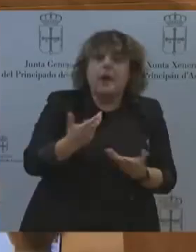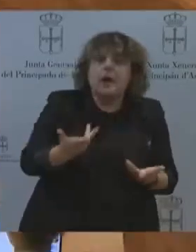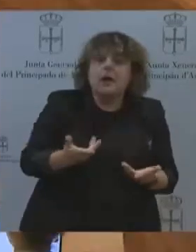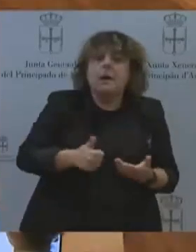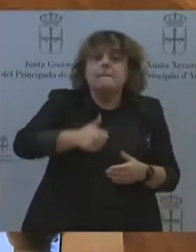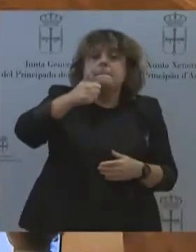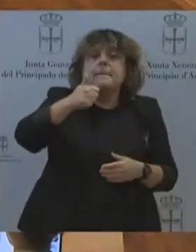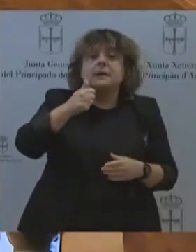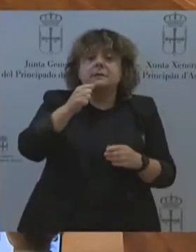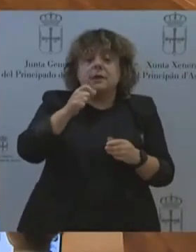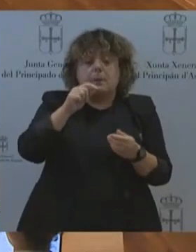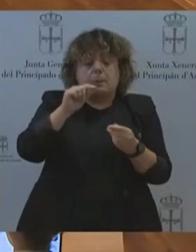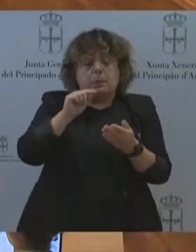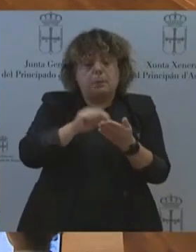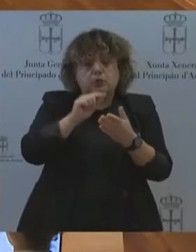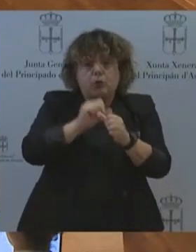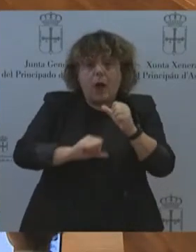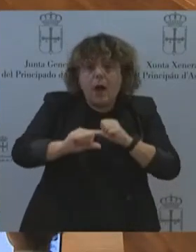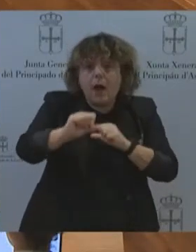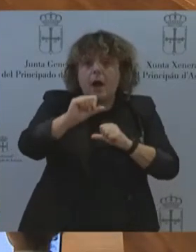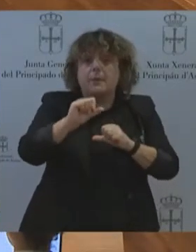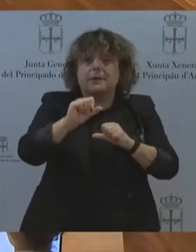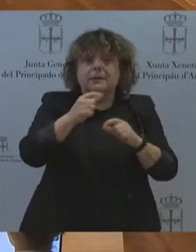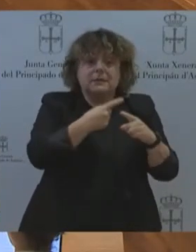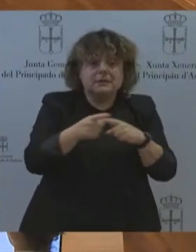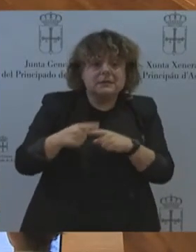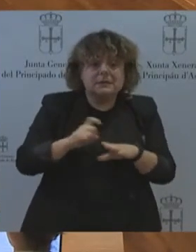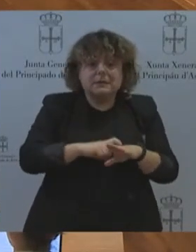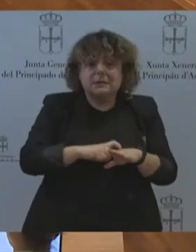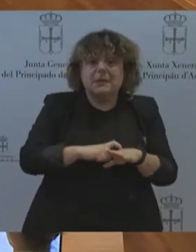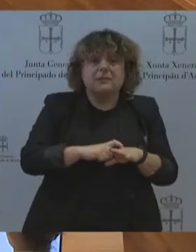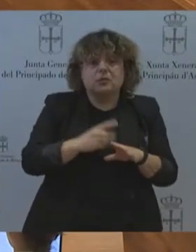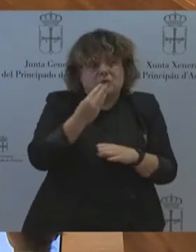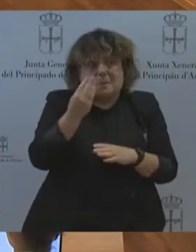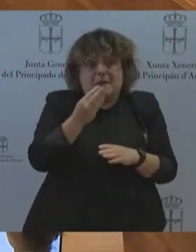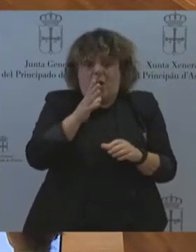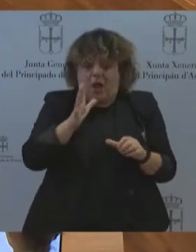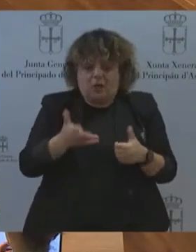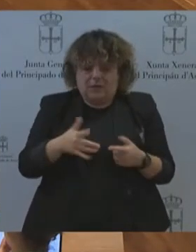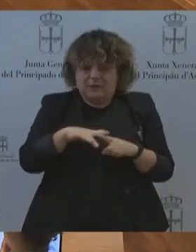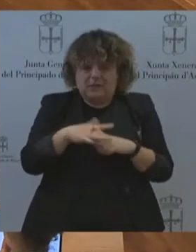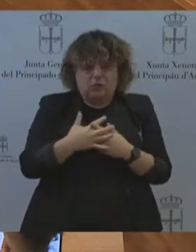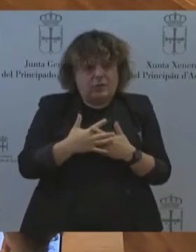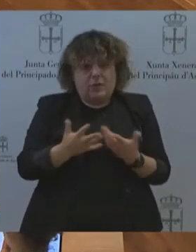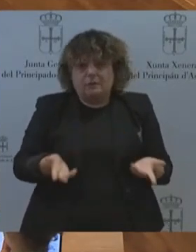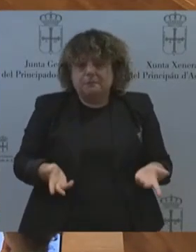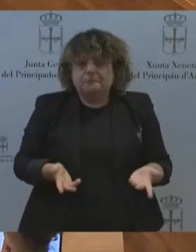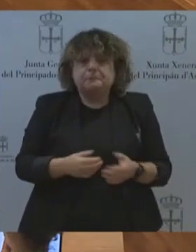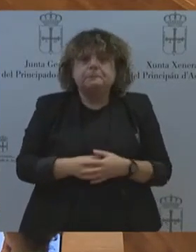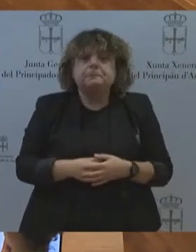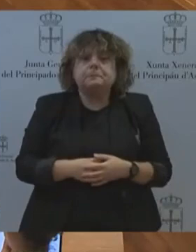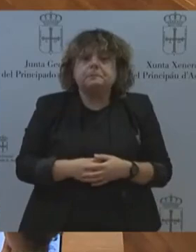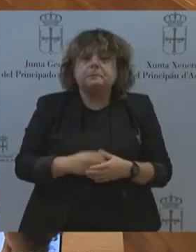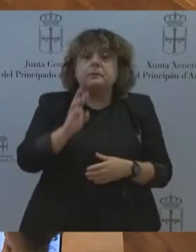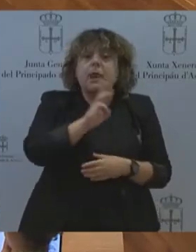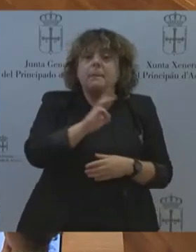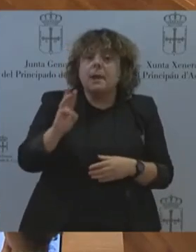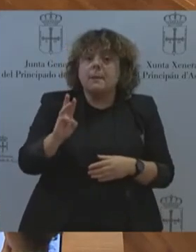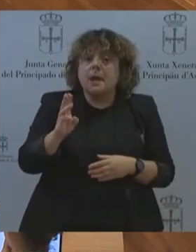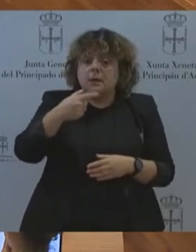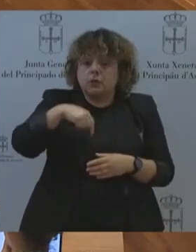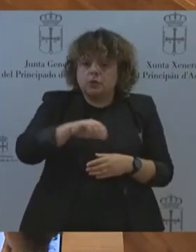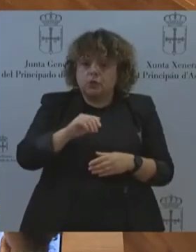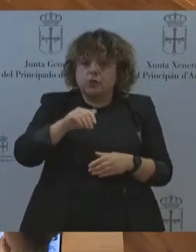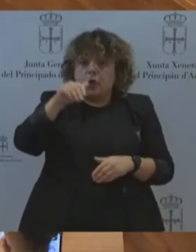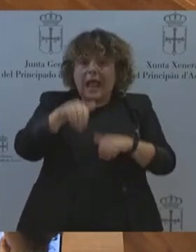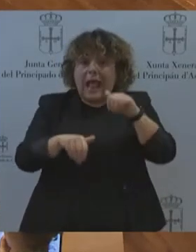pena llevarnos a engaño, no es el mejor. Desde el Partido Popular concurrimos a las pasadas elecciones con un ambicioso programa electoral